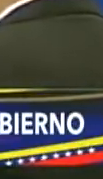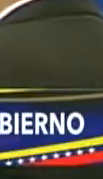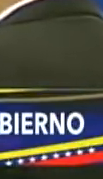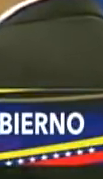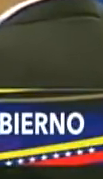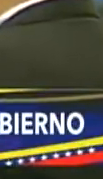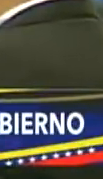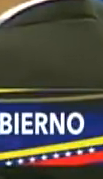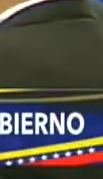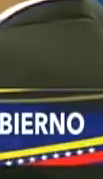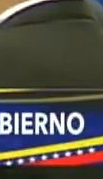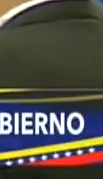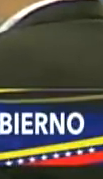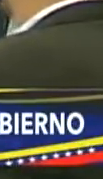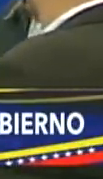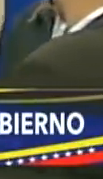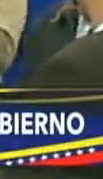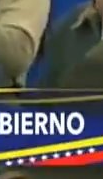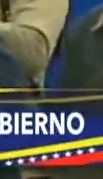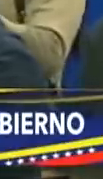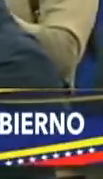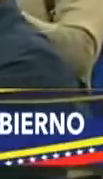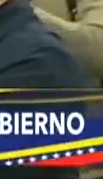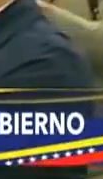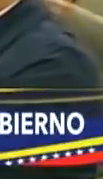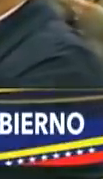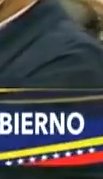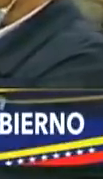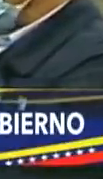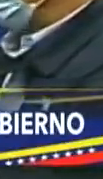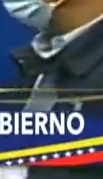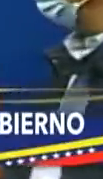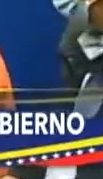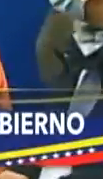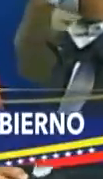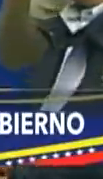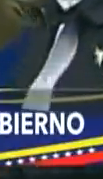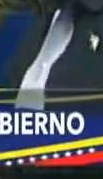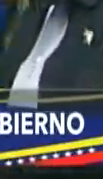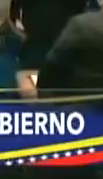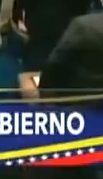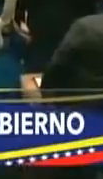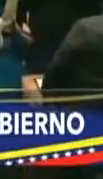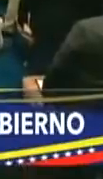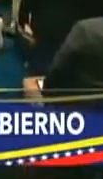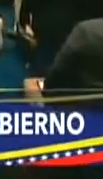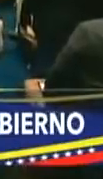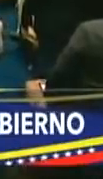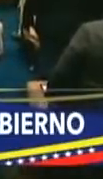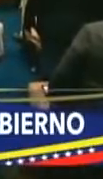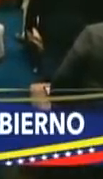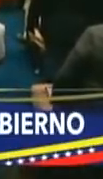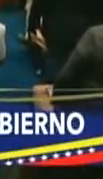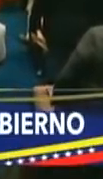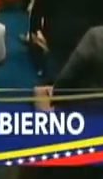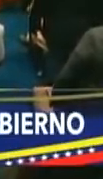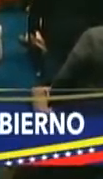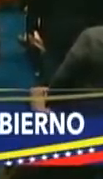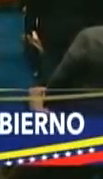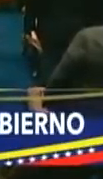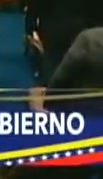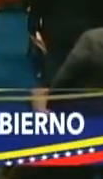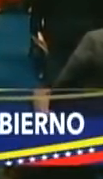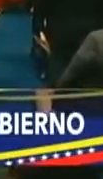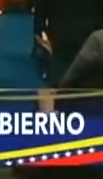norteamericano y en este mismo contexto también el Consejo Federal de Gobierno se convierte en un epicentro